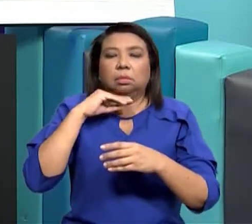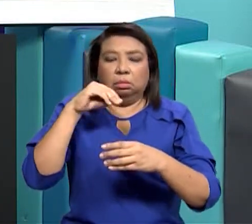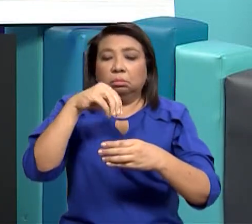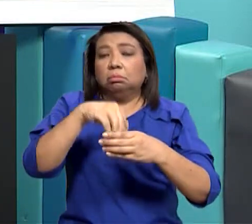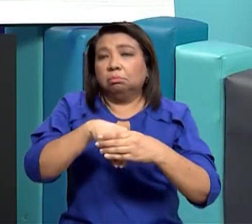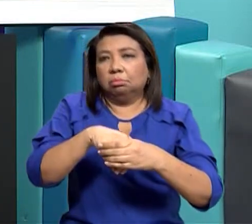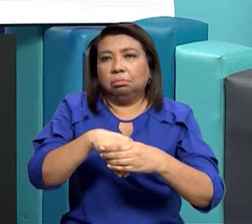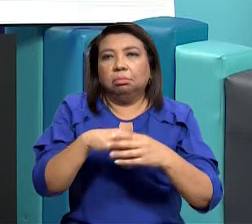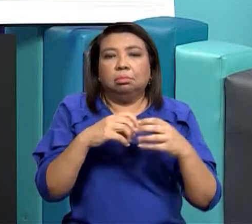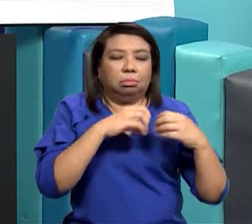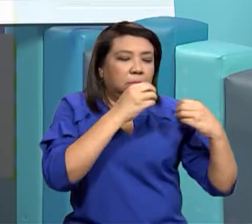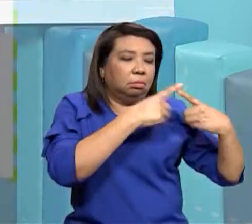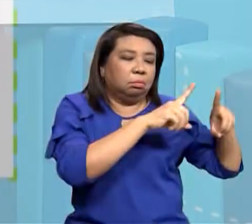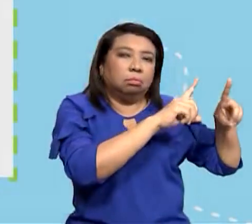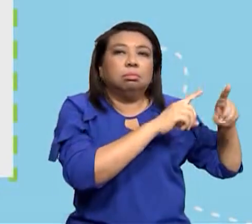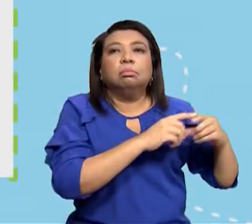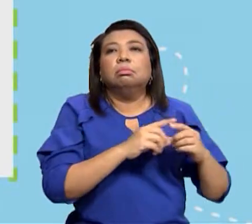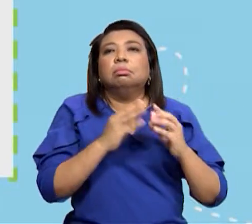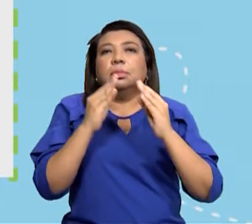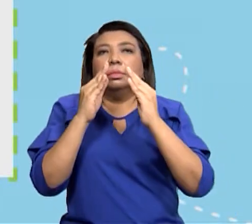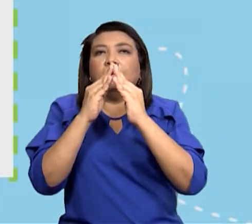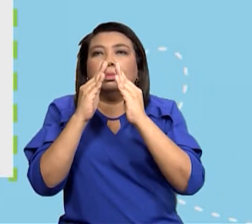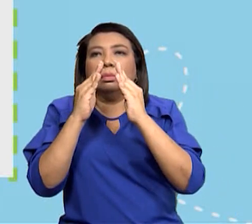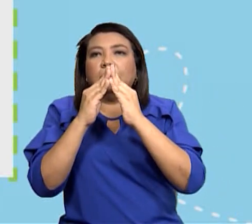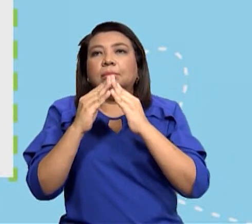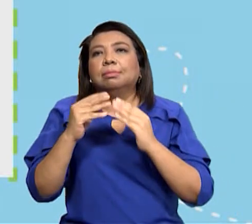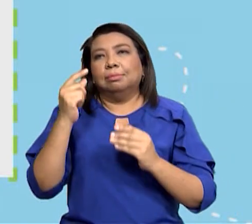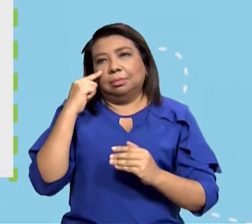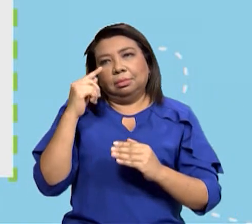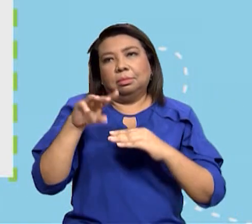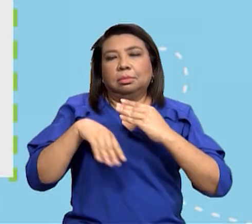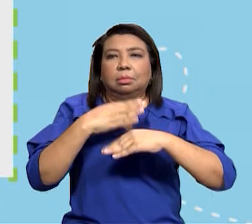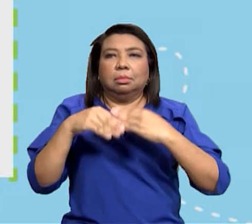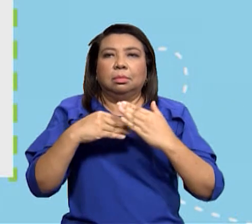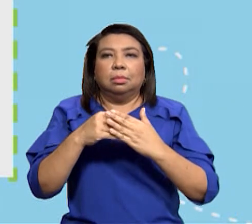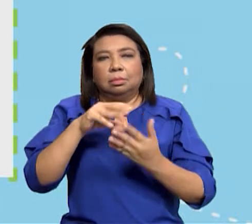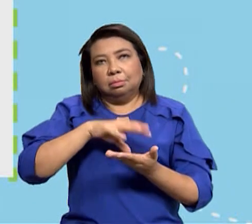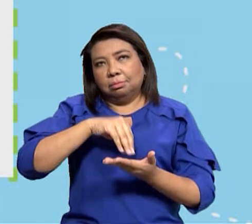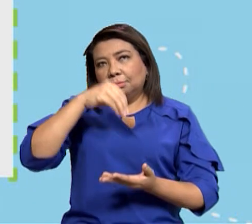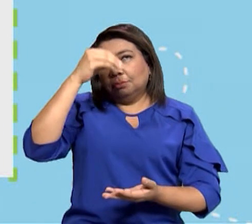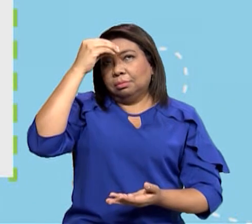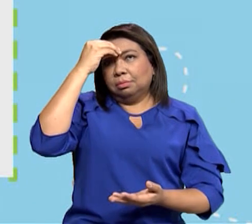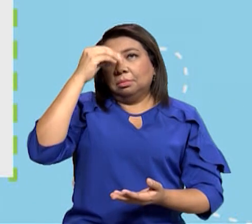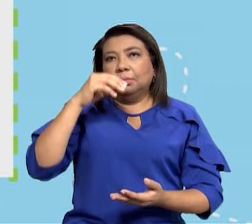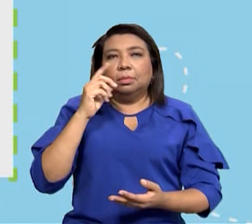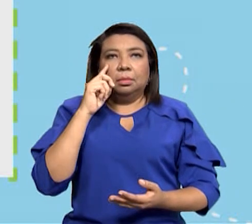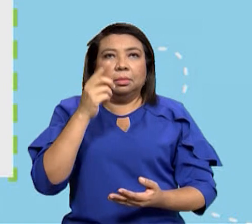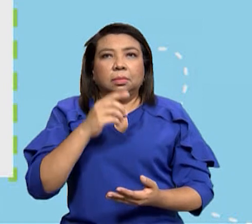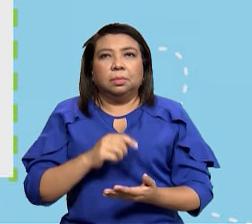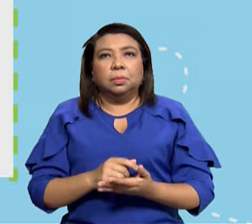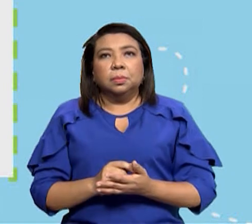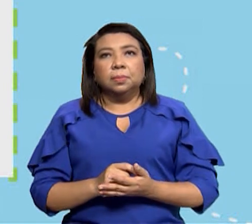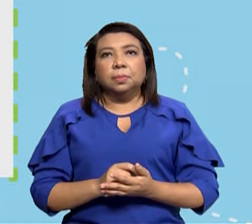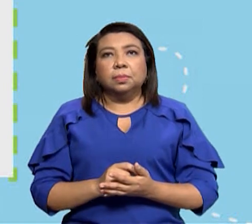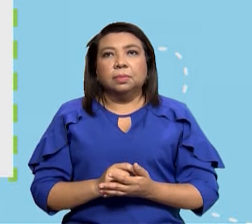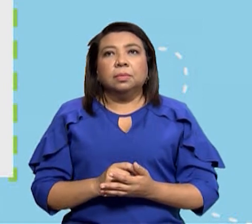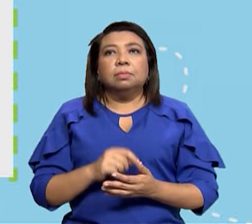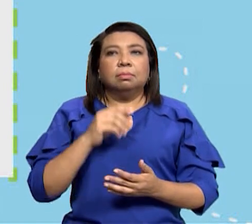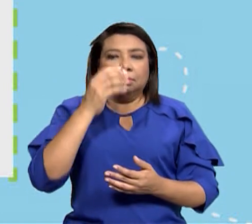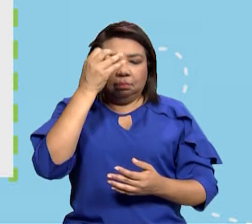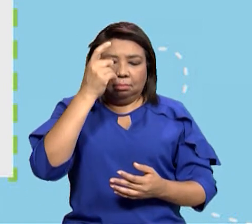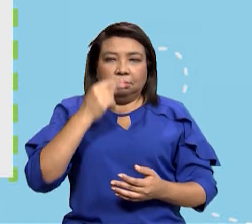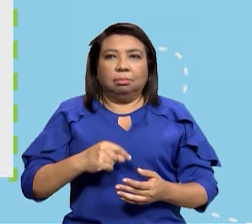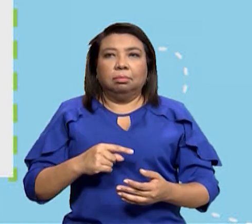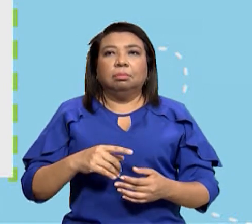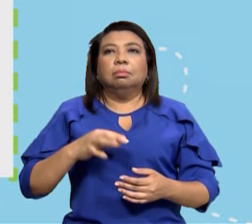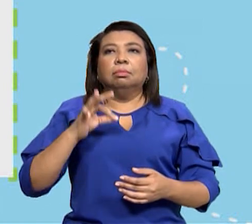aquí vamos a valorar lo que aprendimos y vamos a darnos cuenta a través de un cierto y falso si estábamos